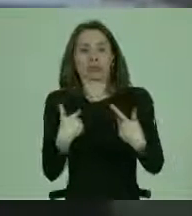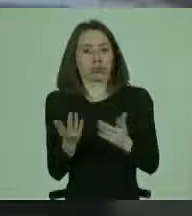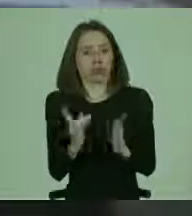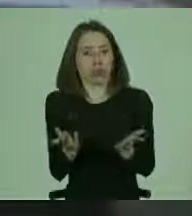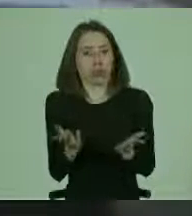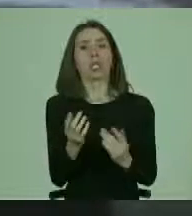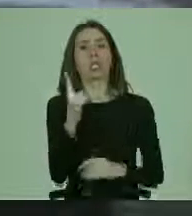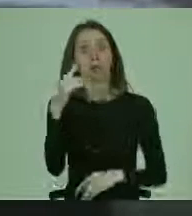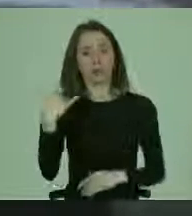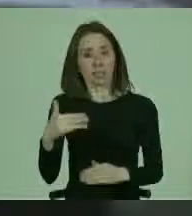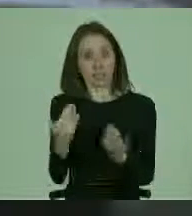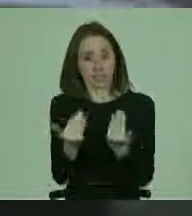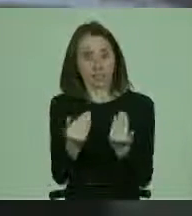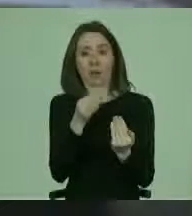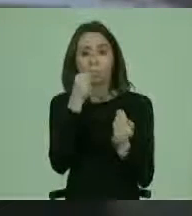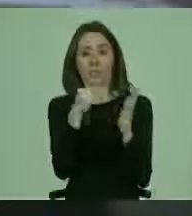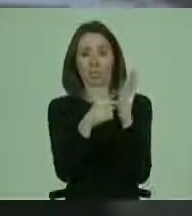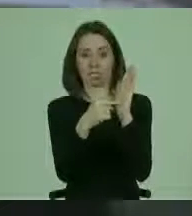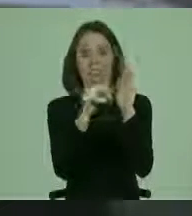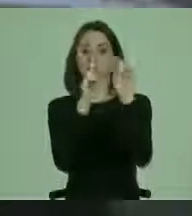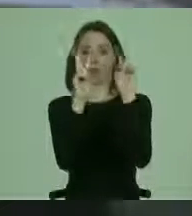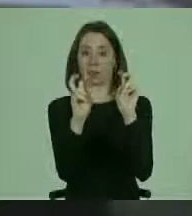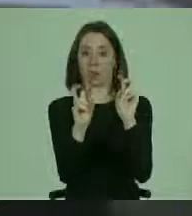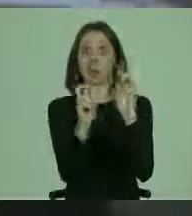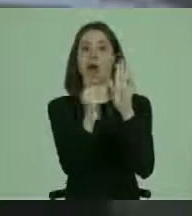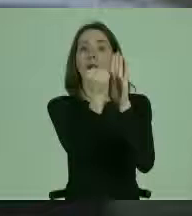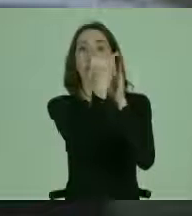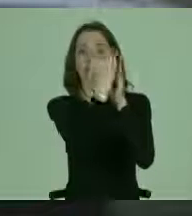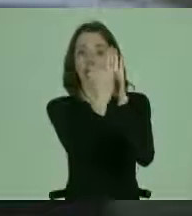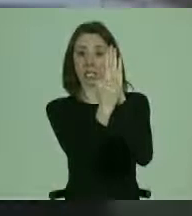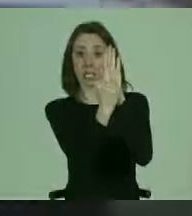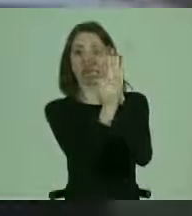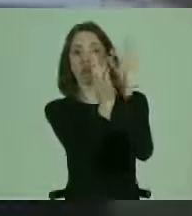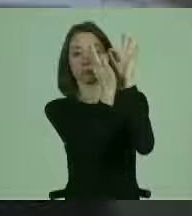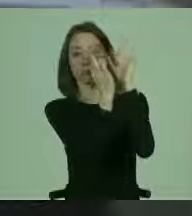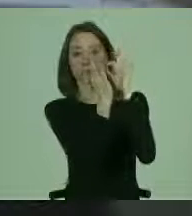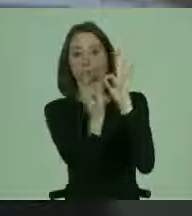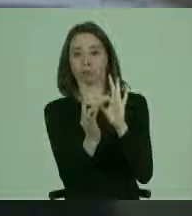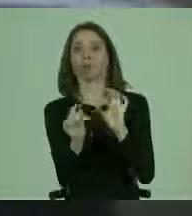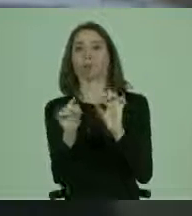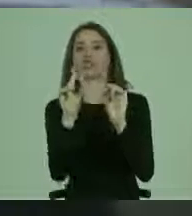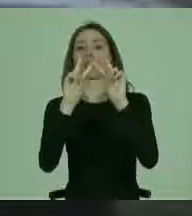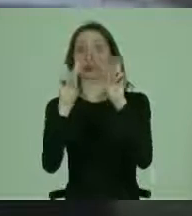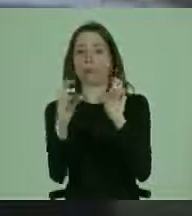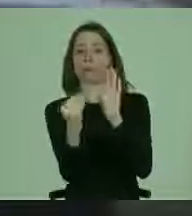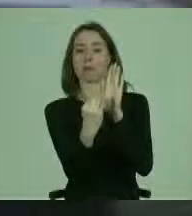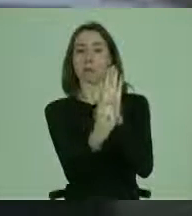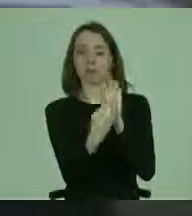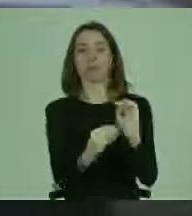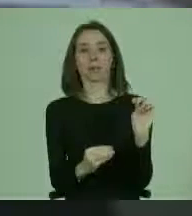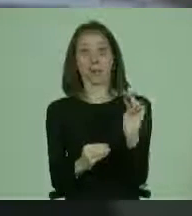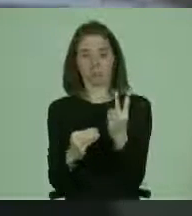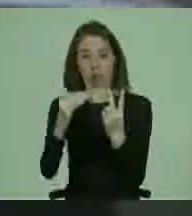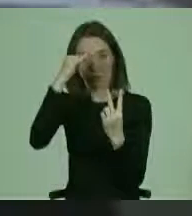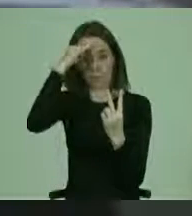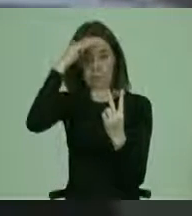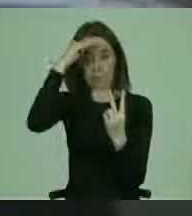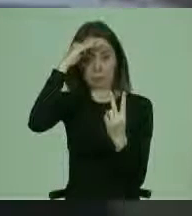referirse a esta temática en artículos específicos del tratado. Una segunda experiencia.